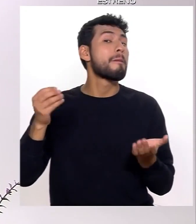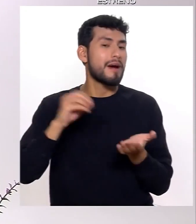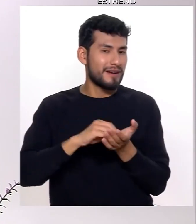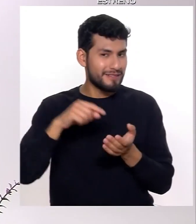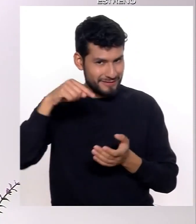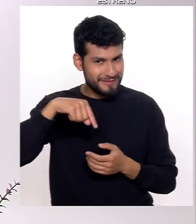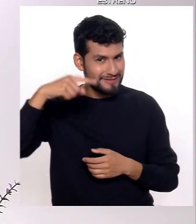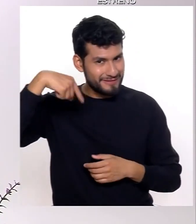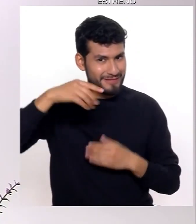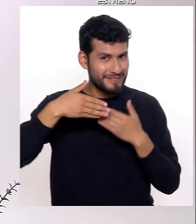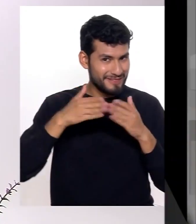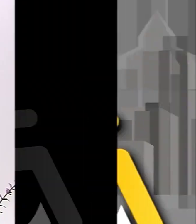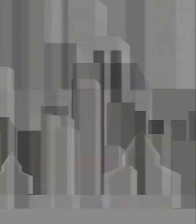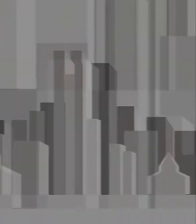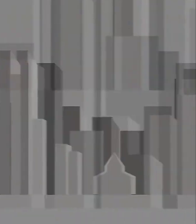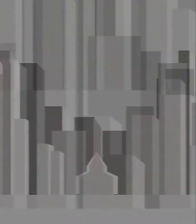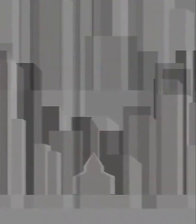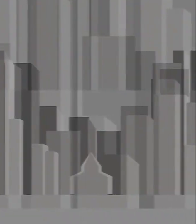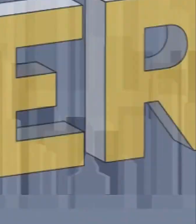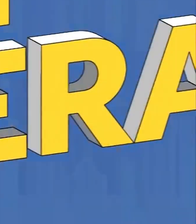volvemos con más aquí en Sin Barreras.